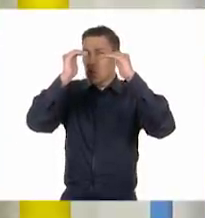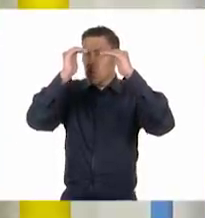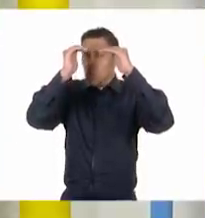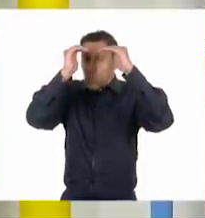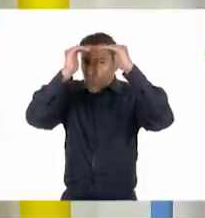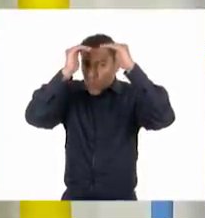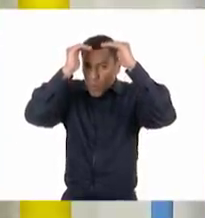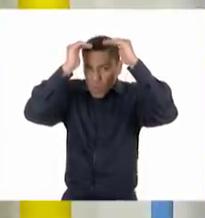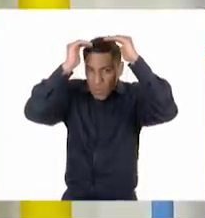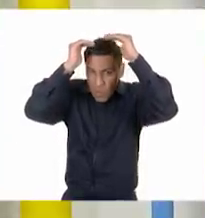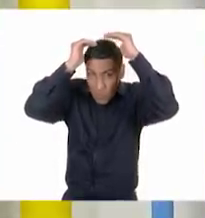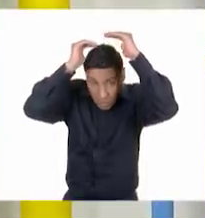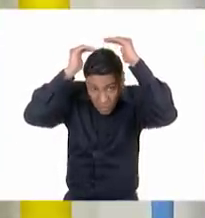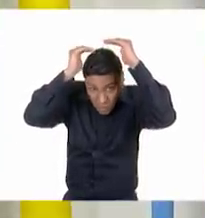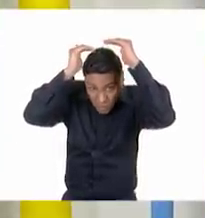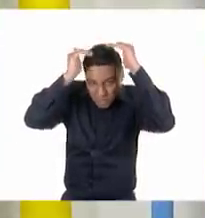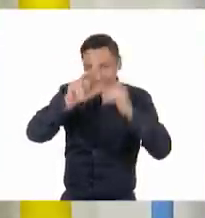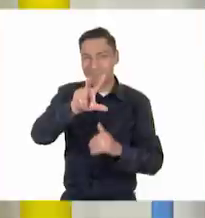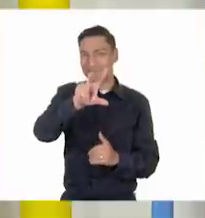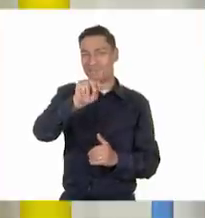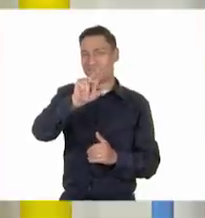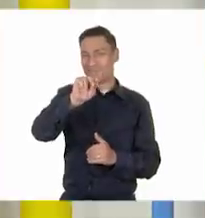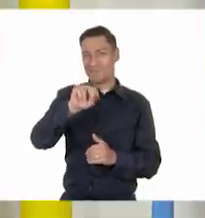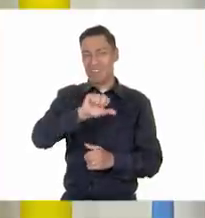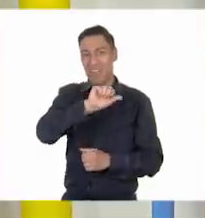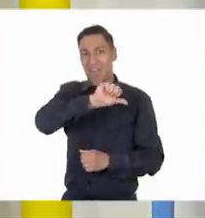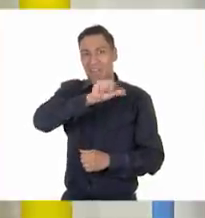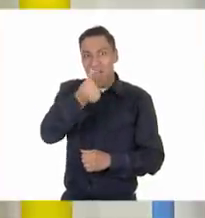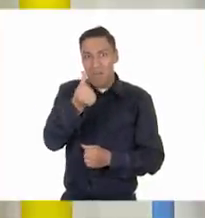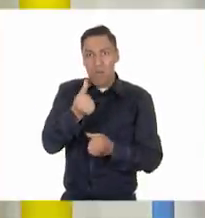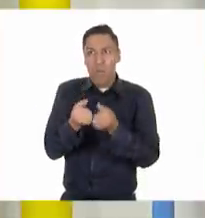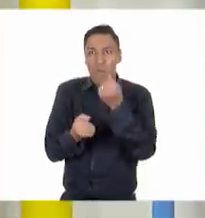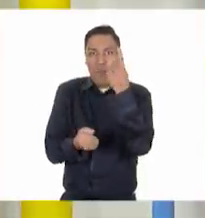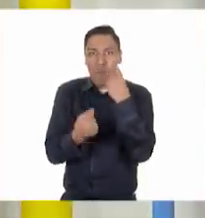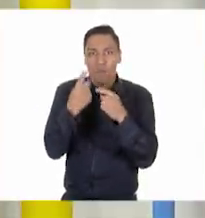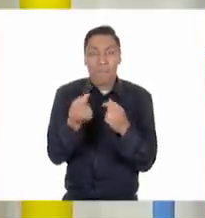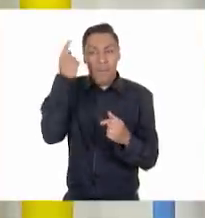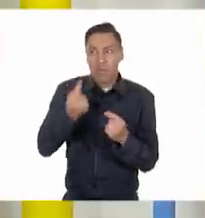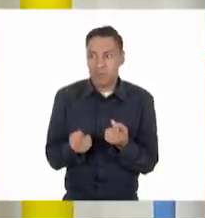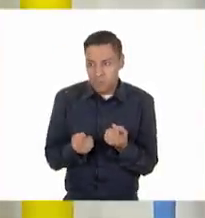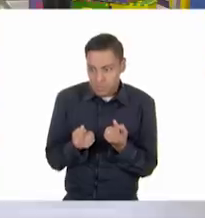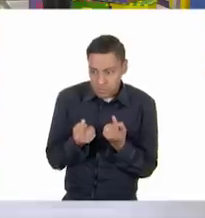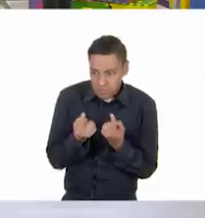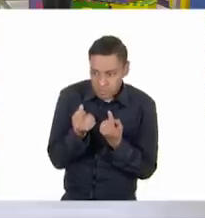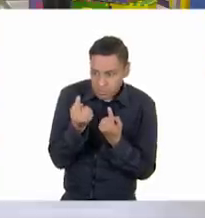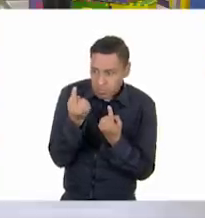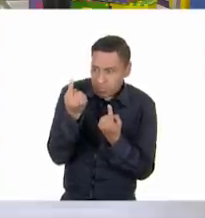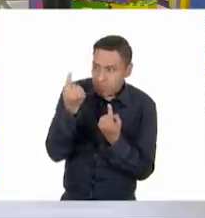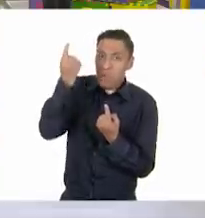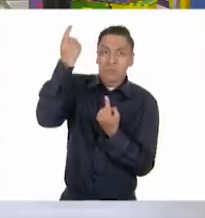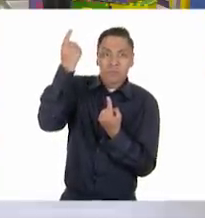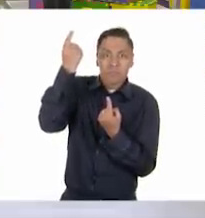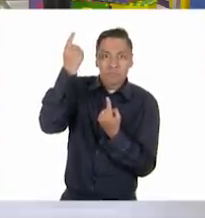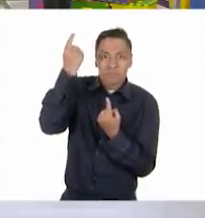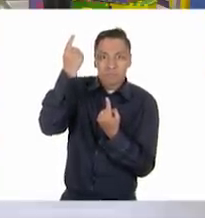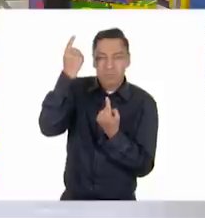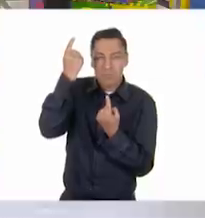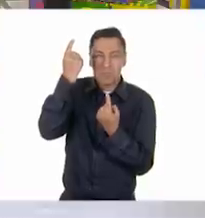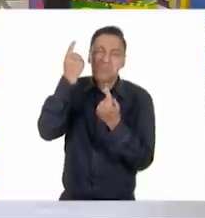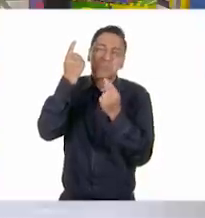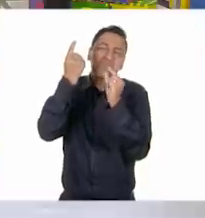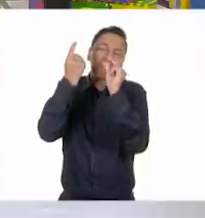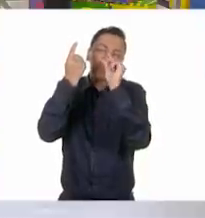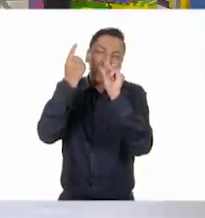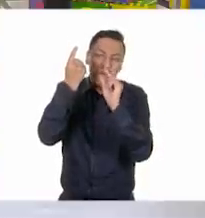misma edad. Como decían, algunos dan un estirón inmediatamente y otros poco a poquito. Y hay personas que crecemos